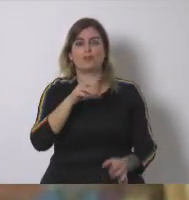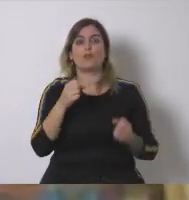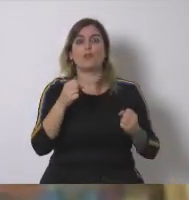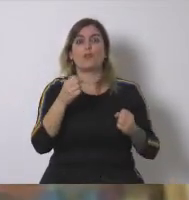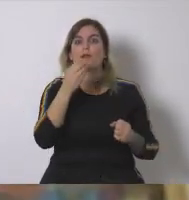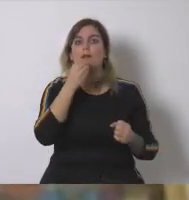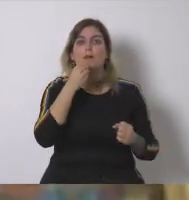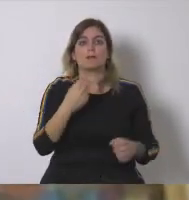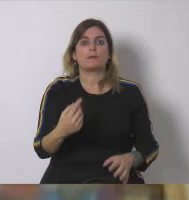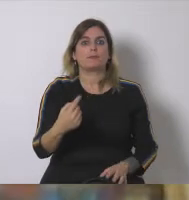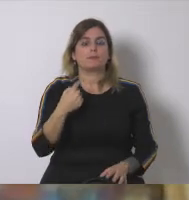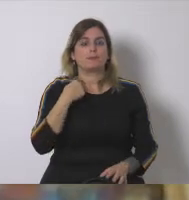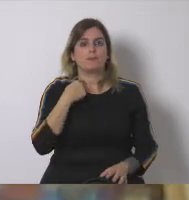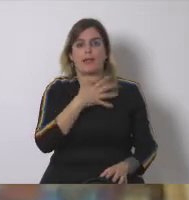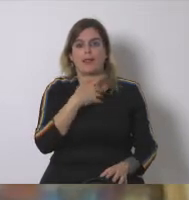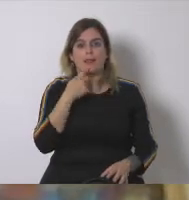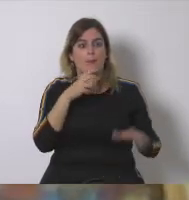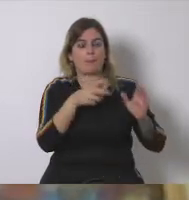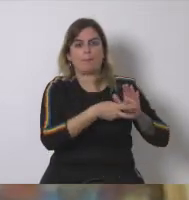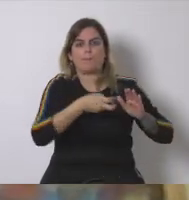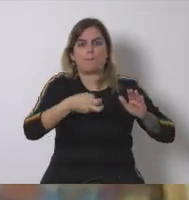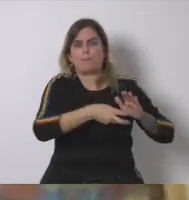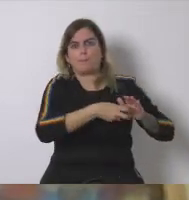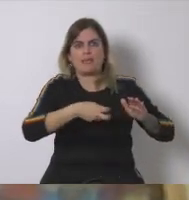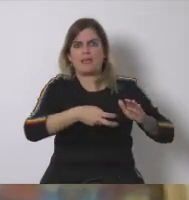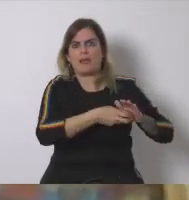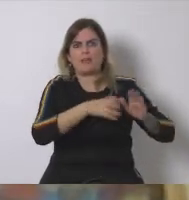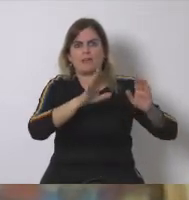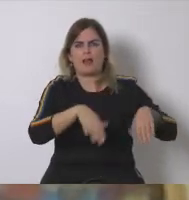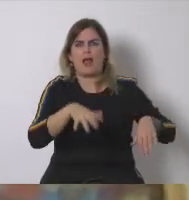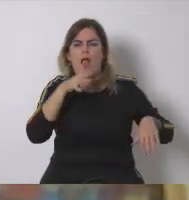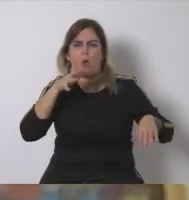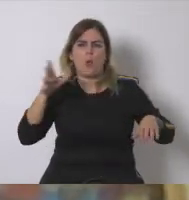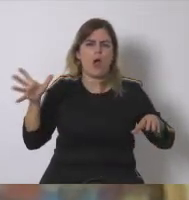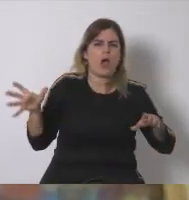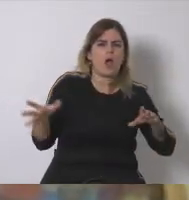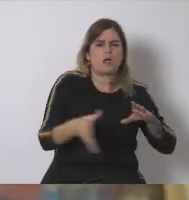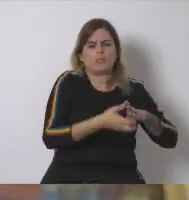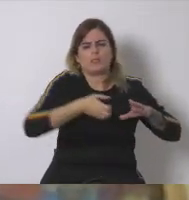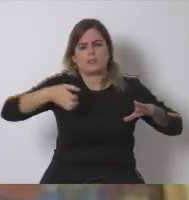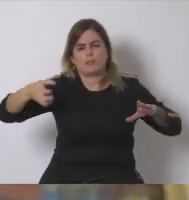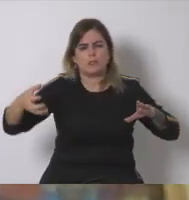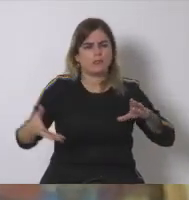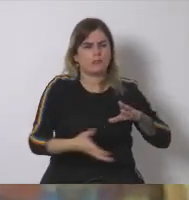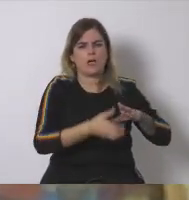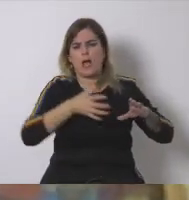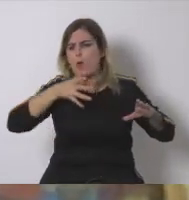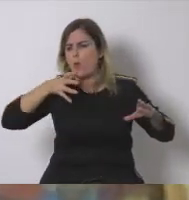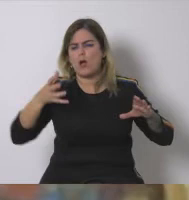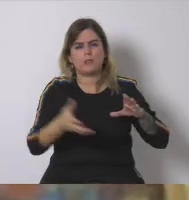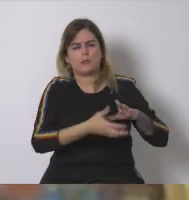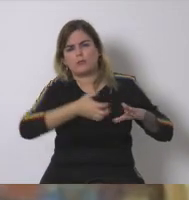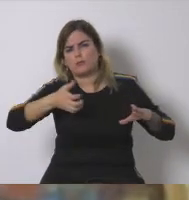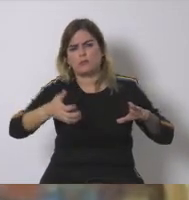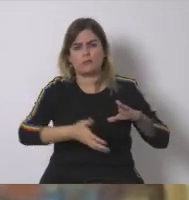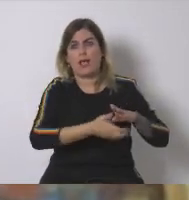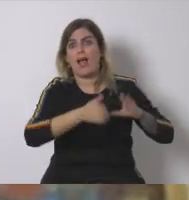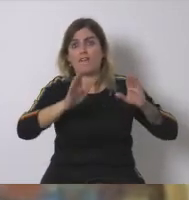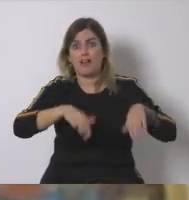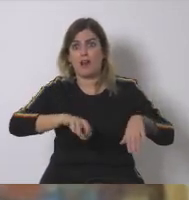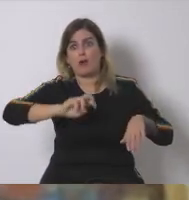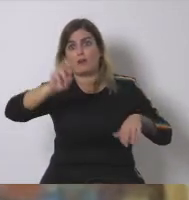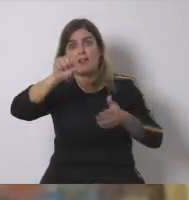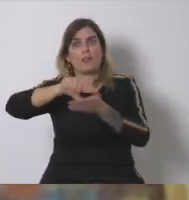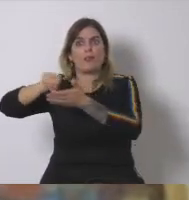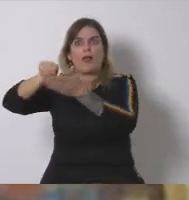veces estas minas consumen cantidades inmensas de agua que ponen en riesgo en estos países precisamente la producción de alimentos